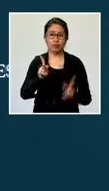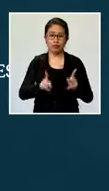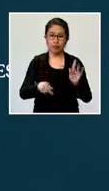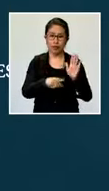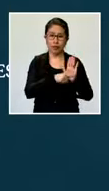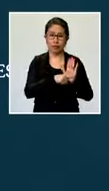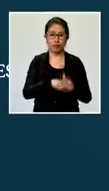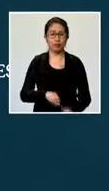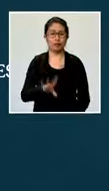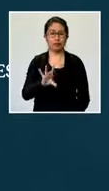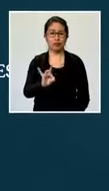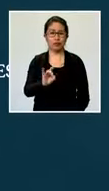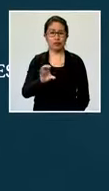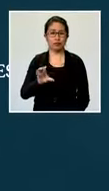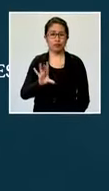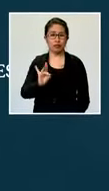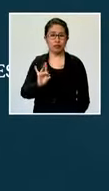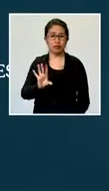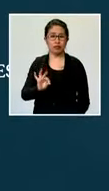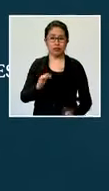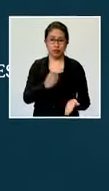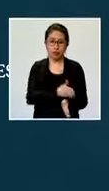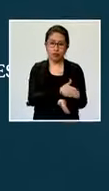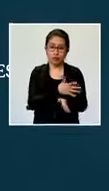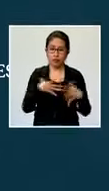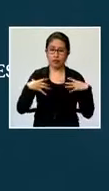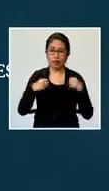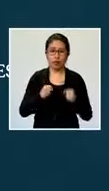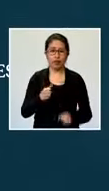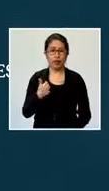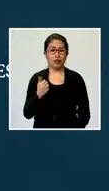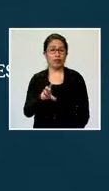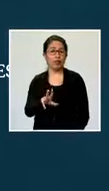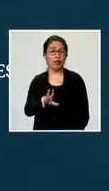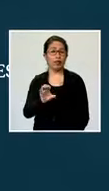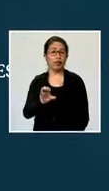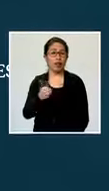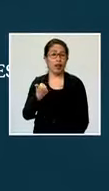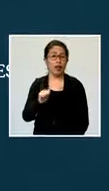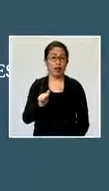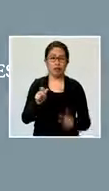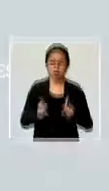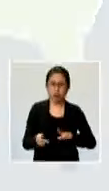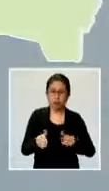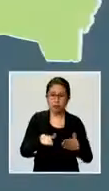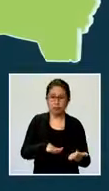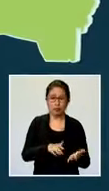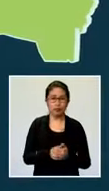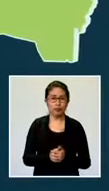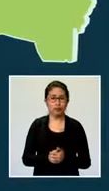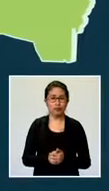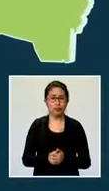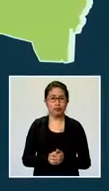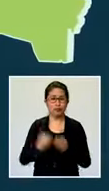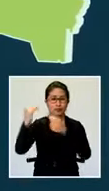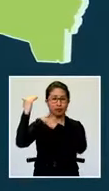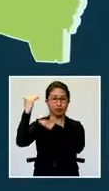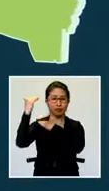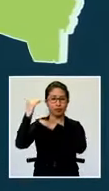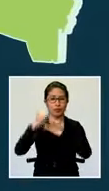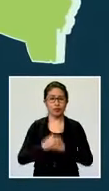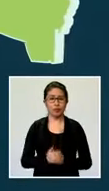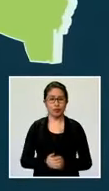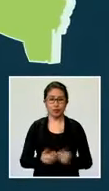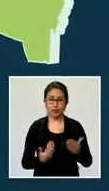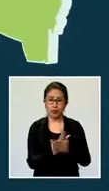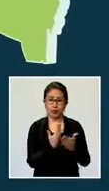889 recuperados y 310 decesos. Datos por departamento, Santa Cruz,